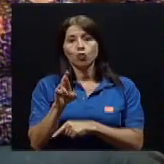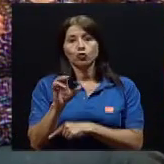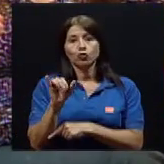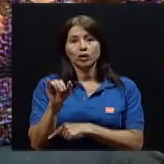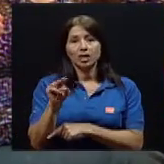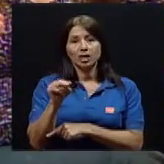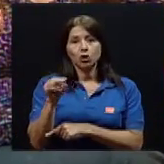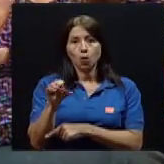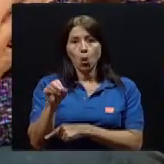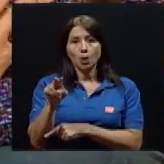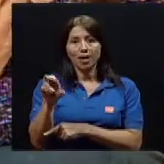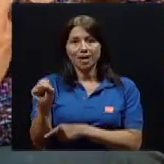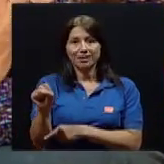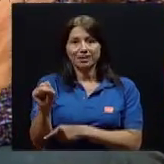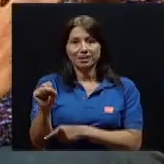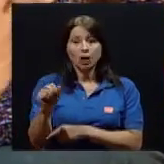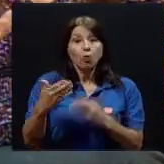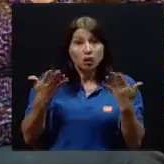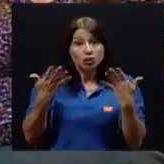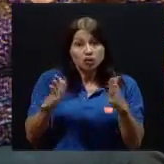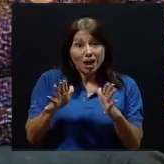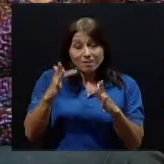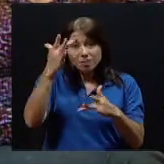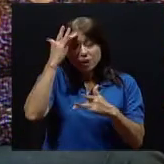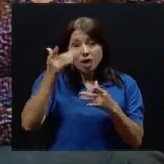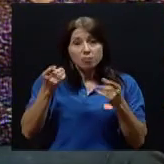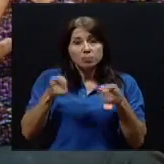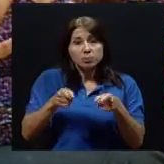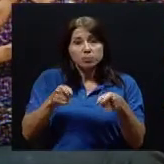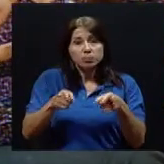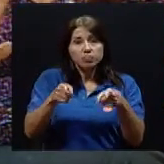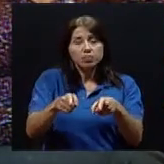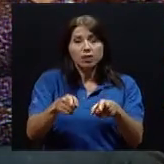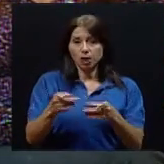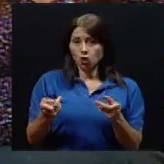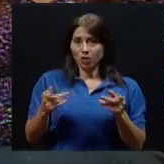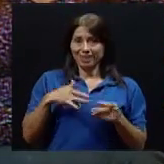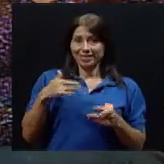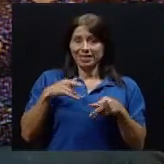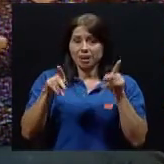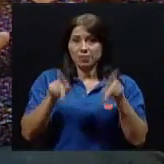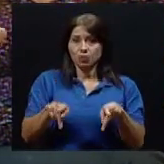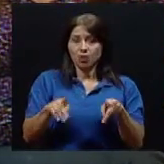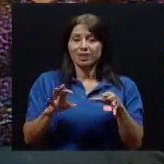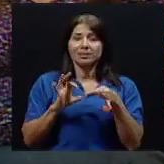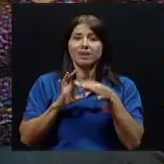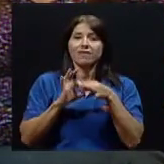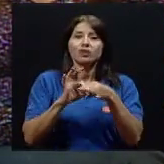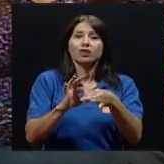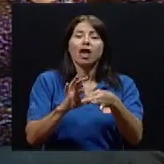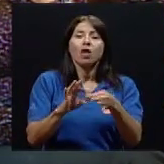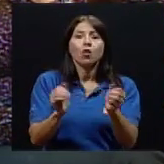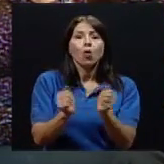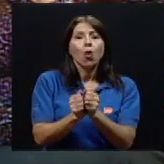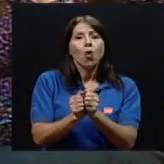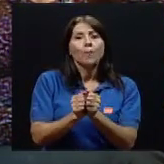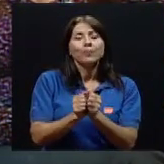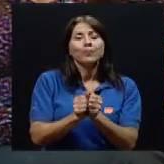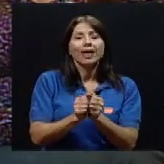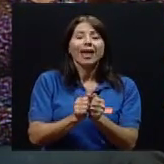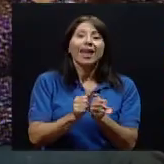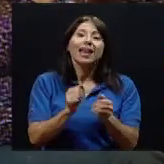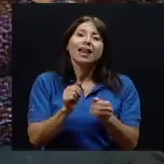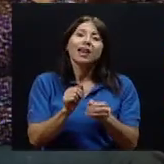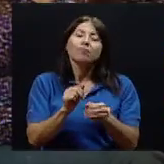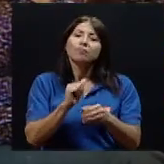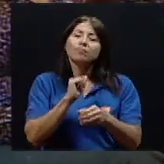desarrollando, los síntomas van a estar muy vinculados principalmente al manejo inadecuado, principalmente de la sobrecarga de volumen o